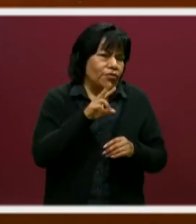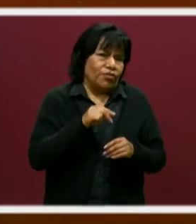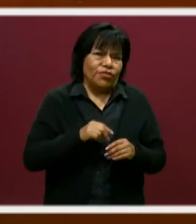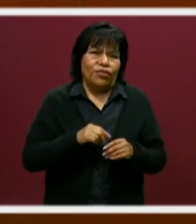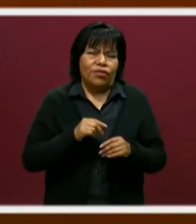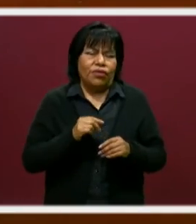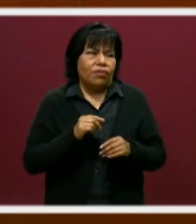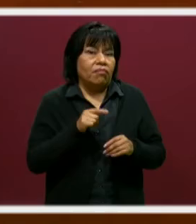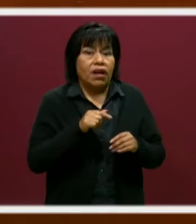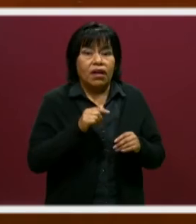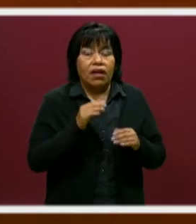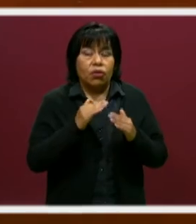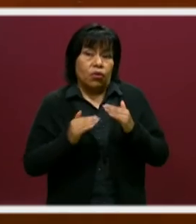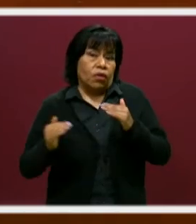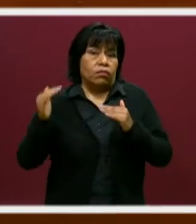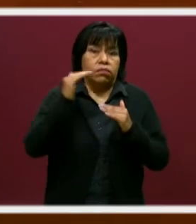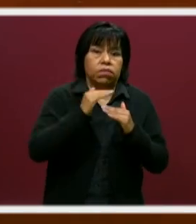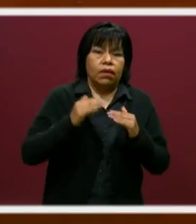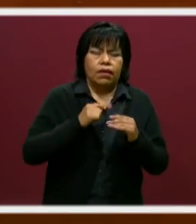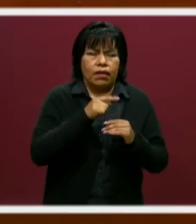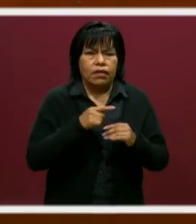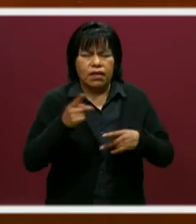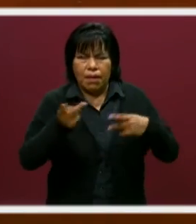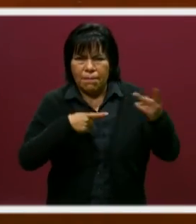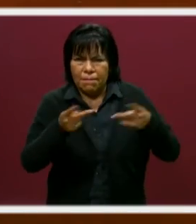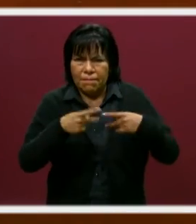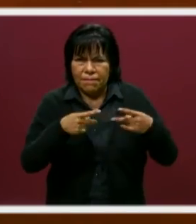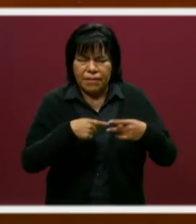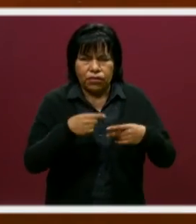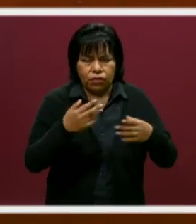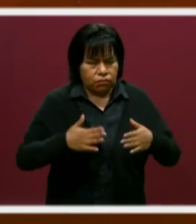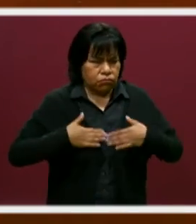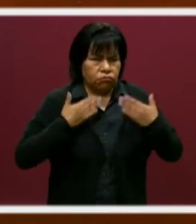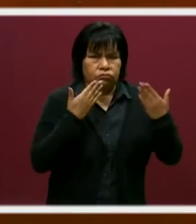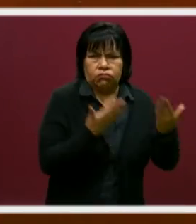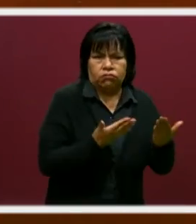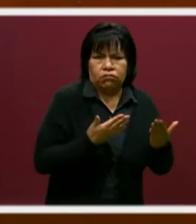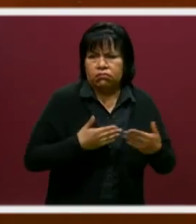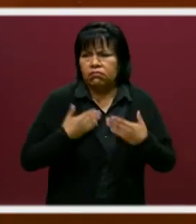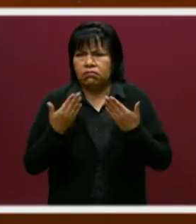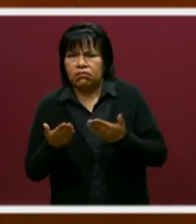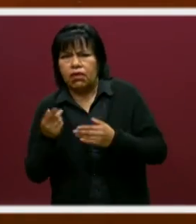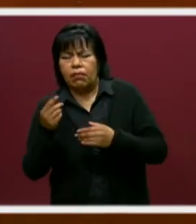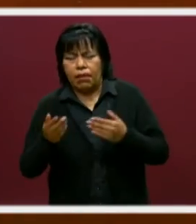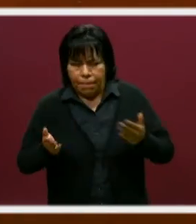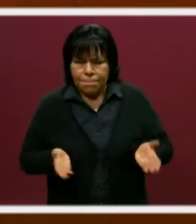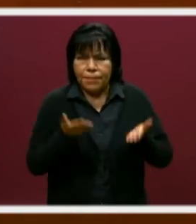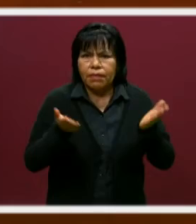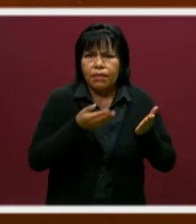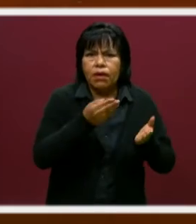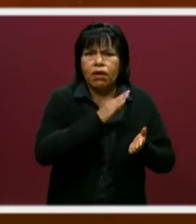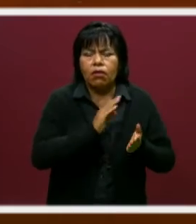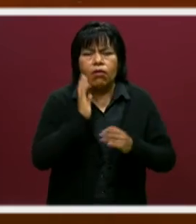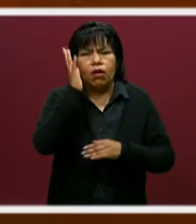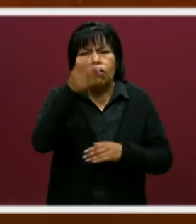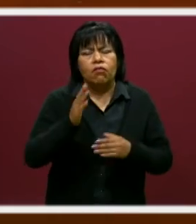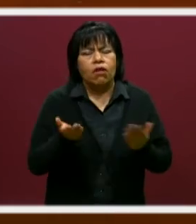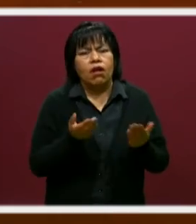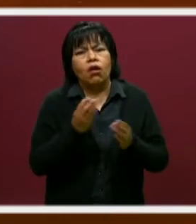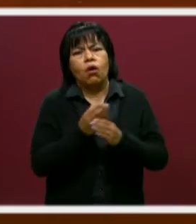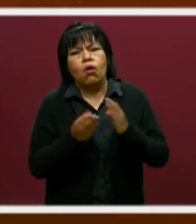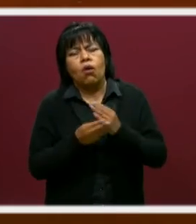Sino que vayan un paso más allá. Ellos tienen toda esa preparación. Les damos la confianza. Les damos también la motivación. Y, bueno, pues, ellos,